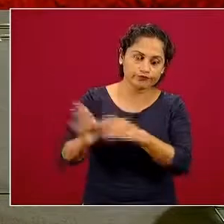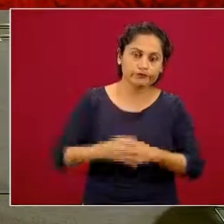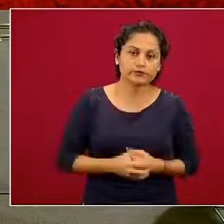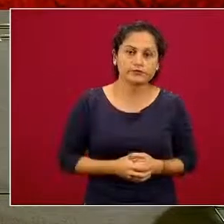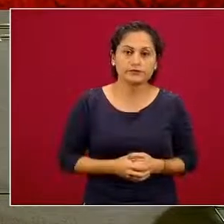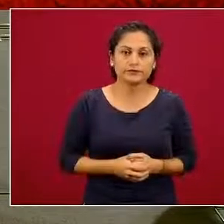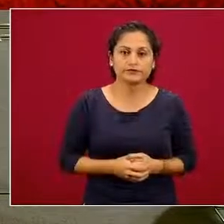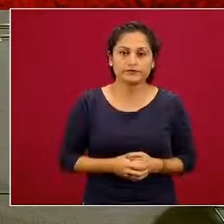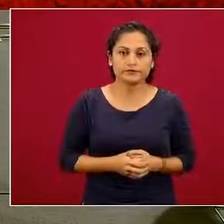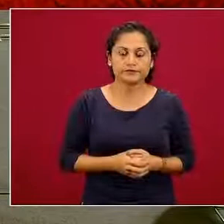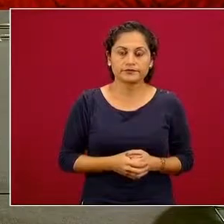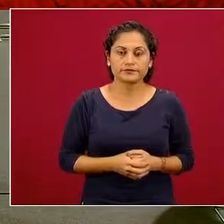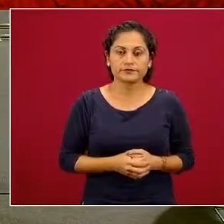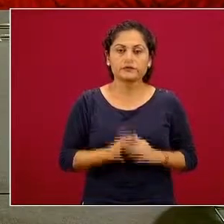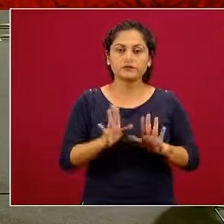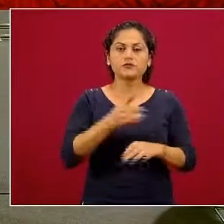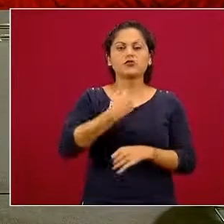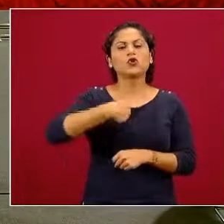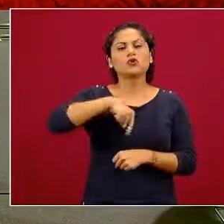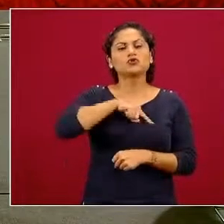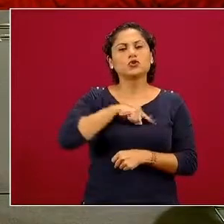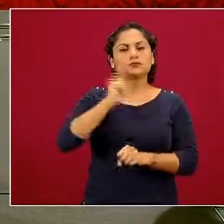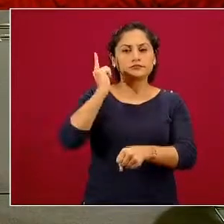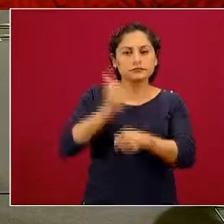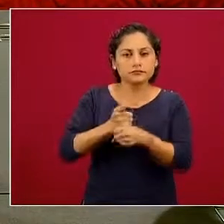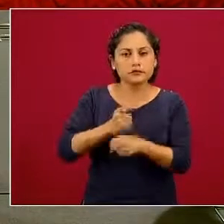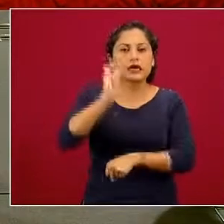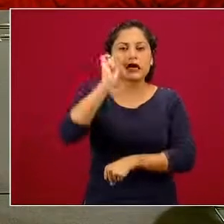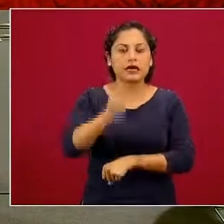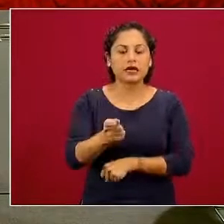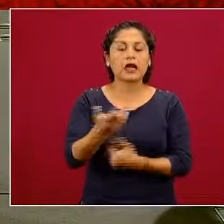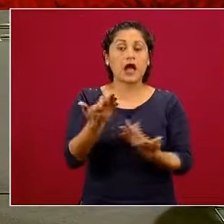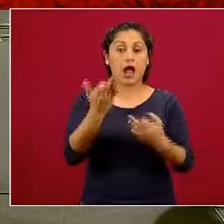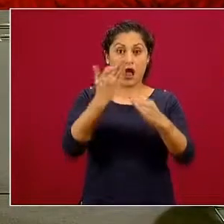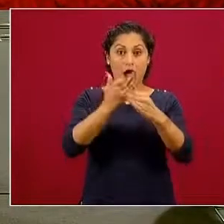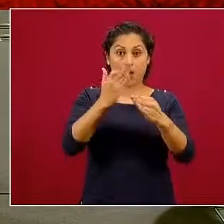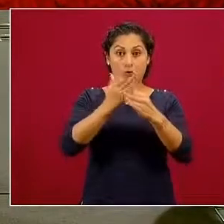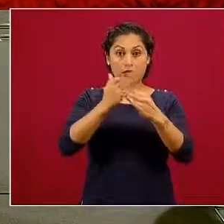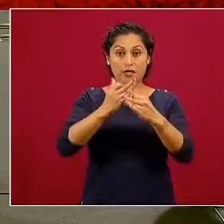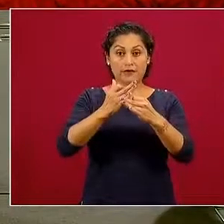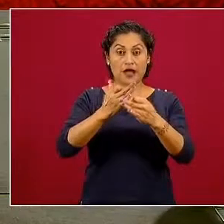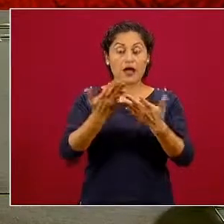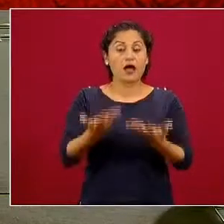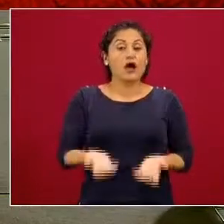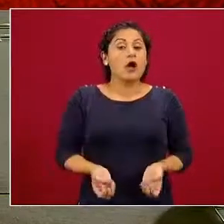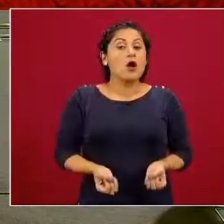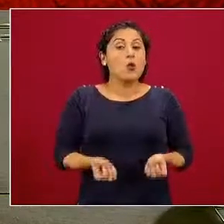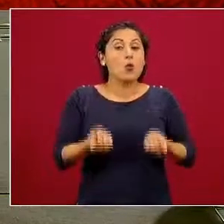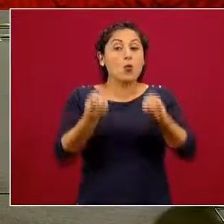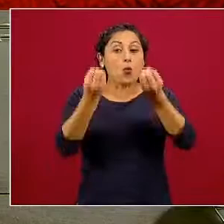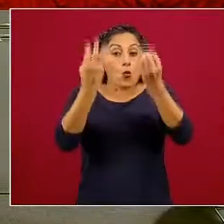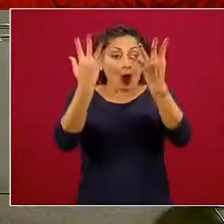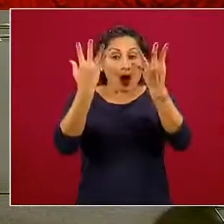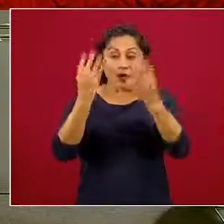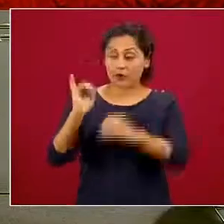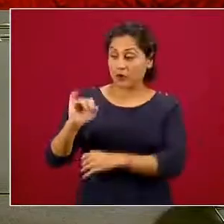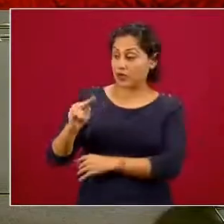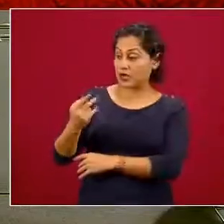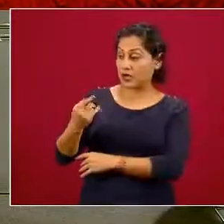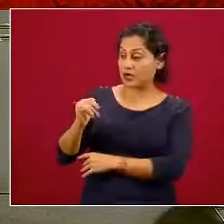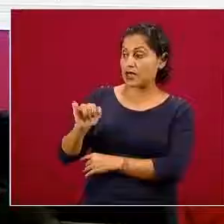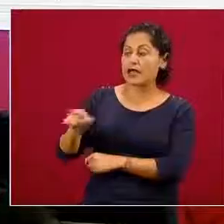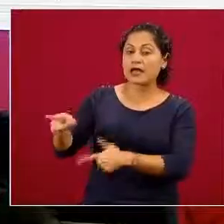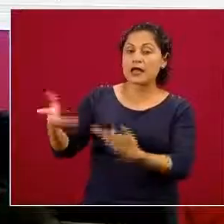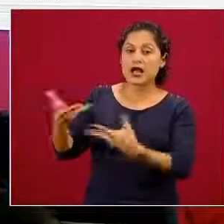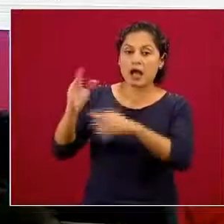¿Qué es lo que encontramos? Si bien no tenemos ahorita el número global que arroja INEGI después de hacer